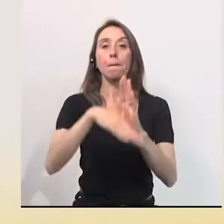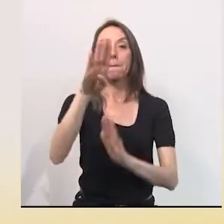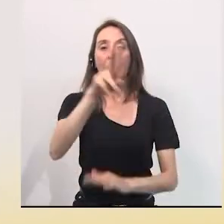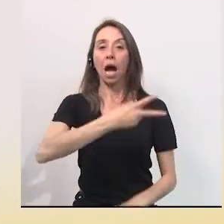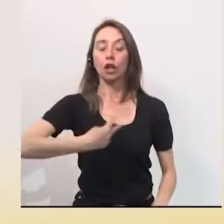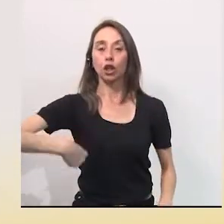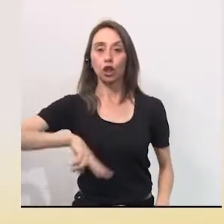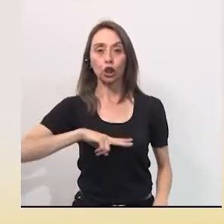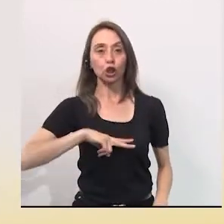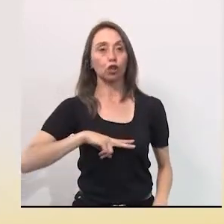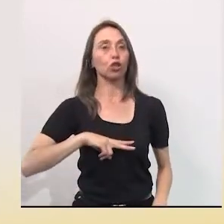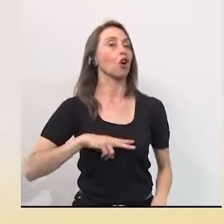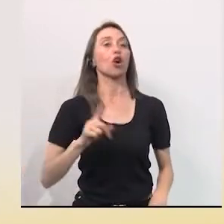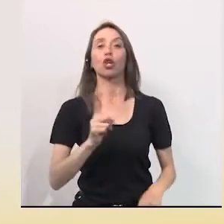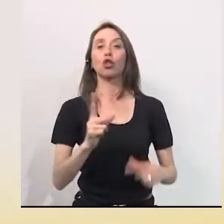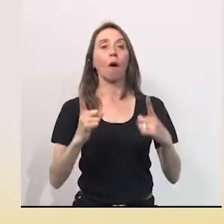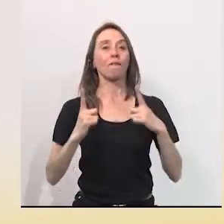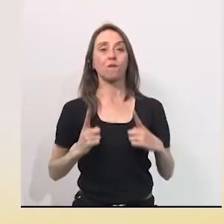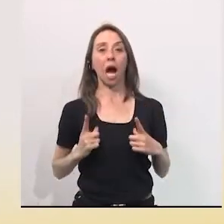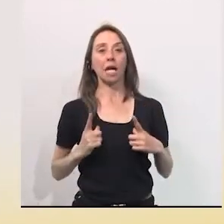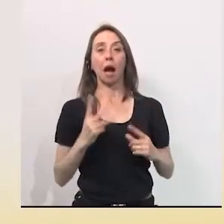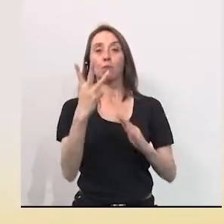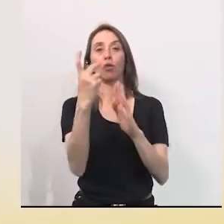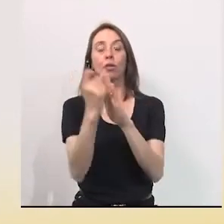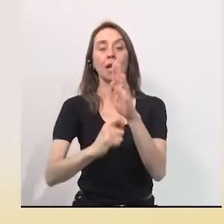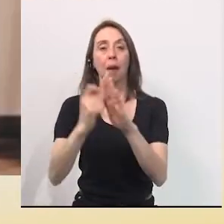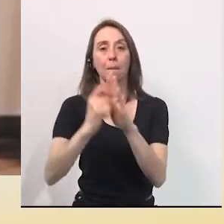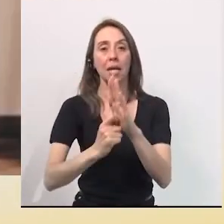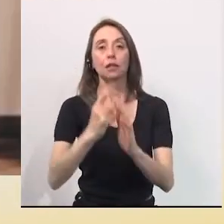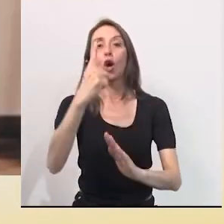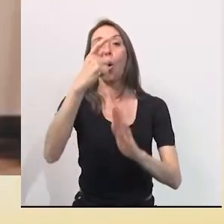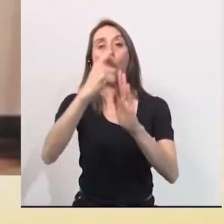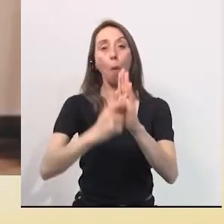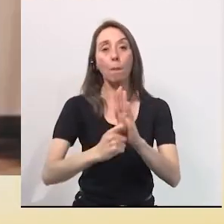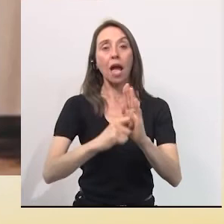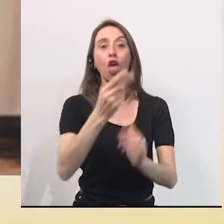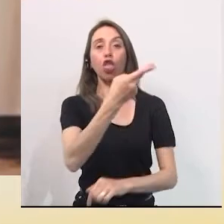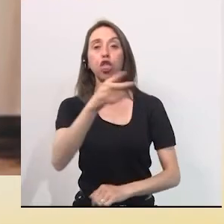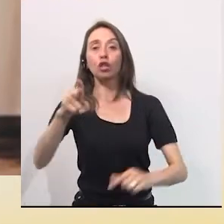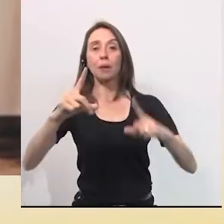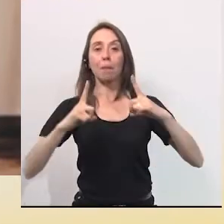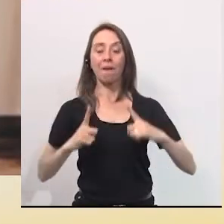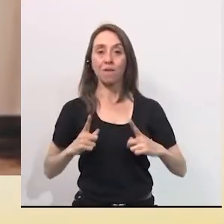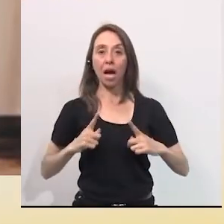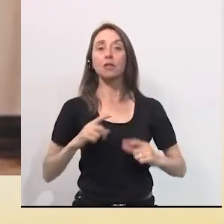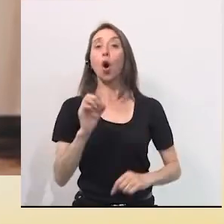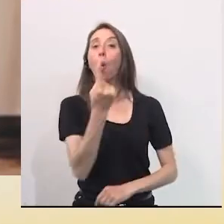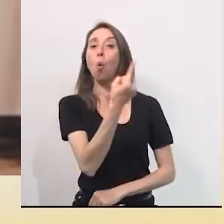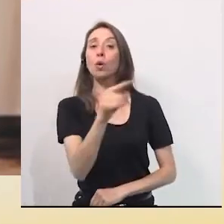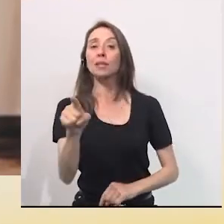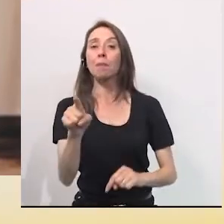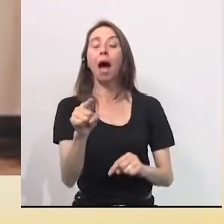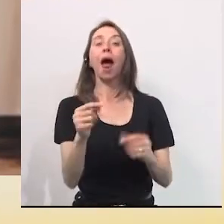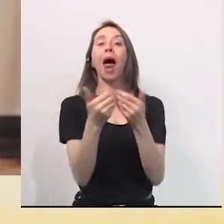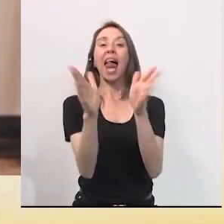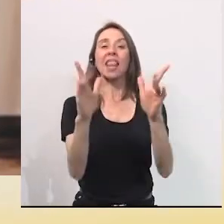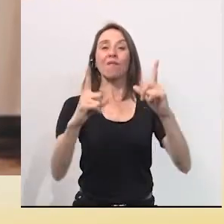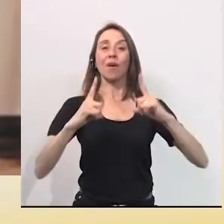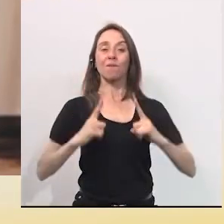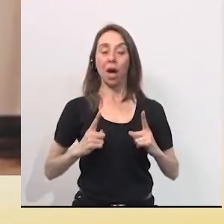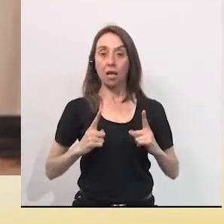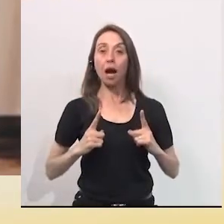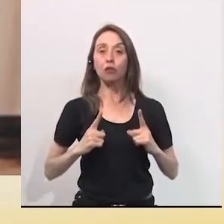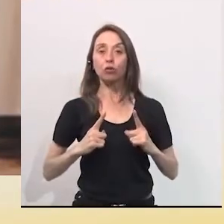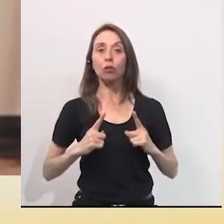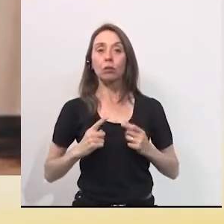Bueno, la mayoría de nosotros no tenemos vacaciones de tres meses, pero incluso un mes o dos semanas de vacaciones